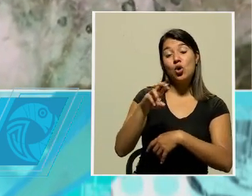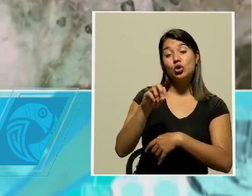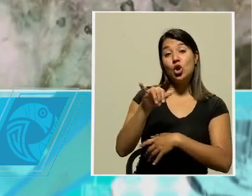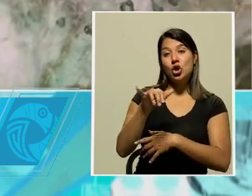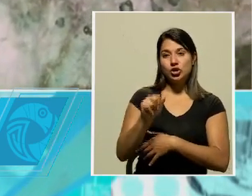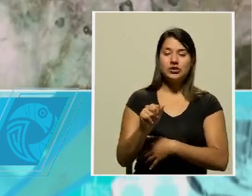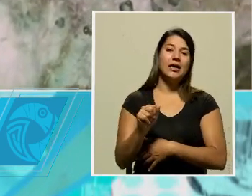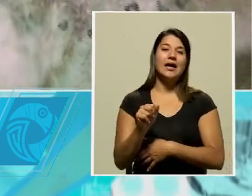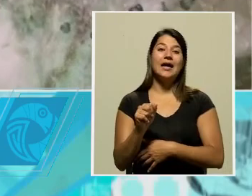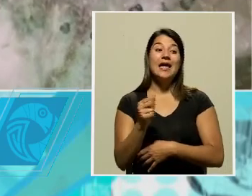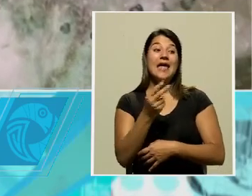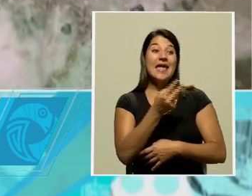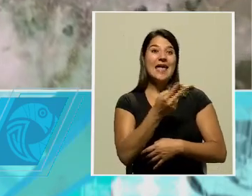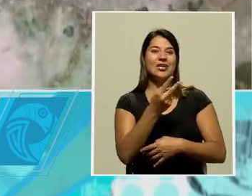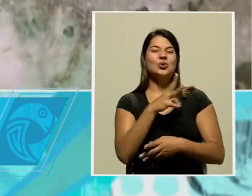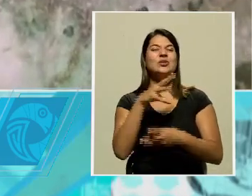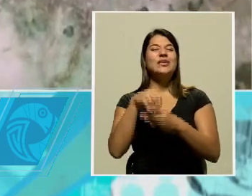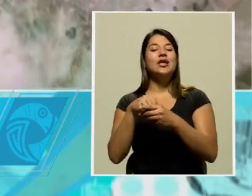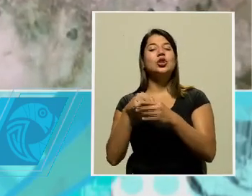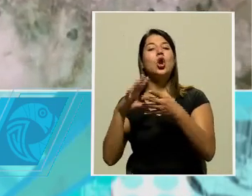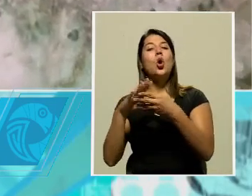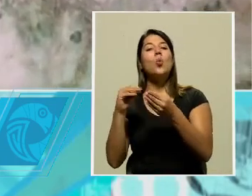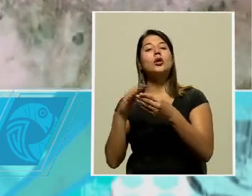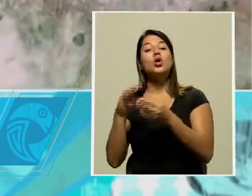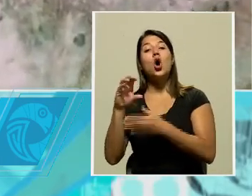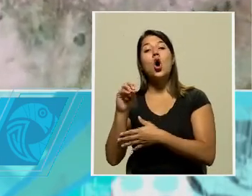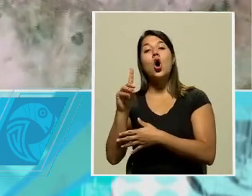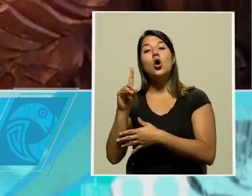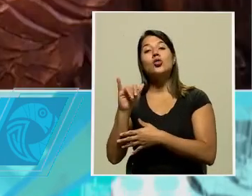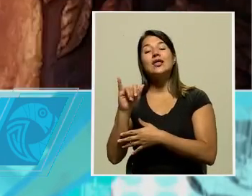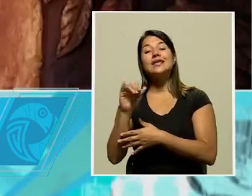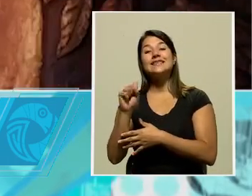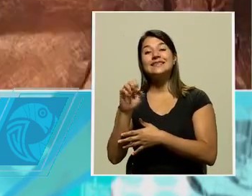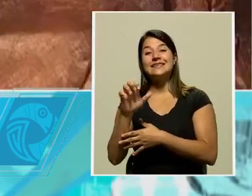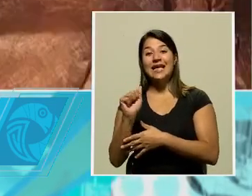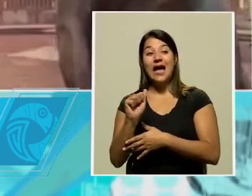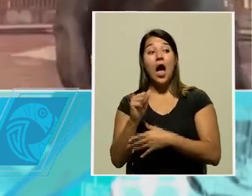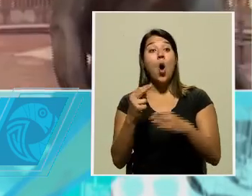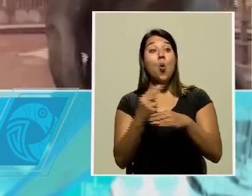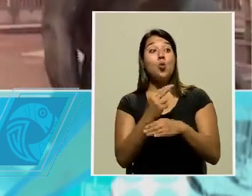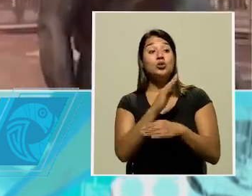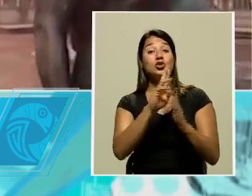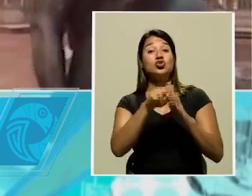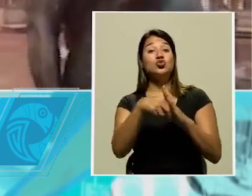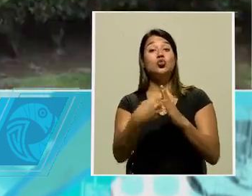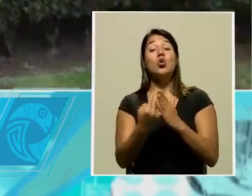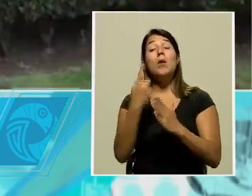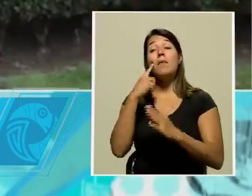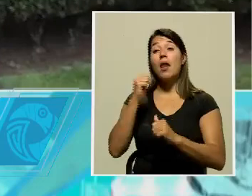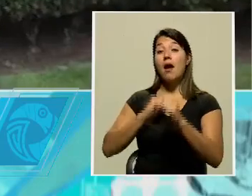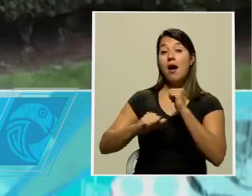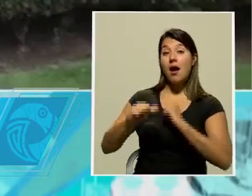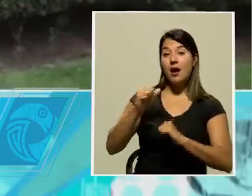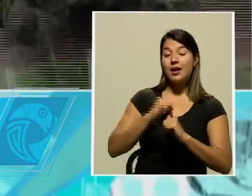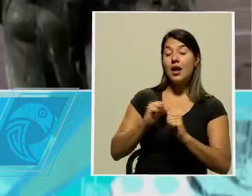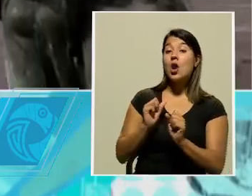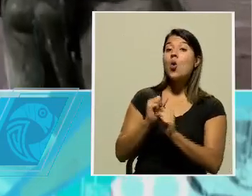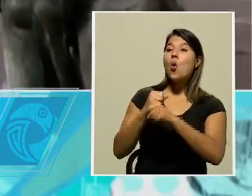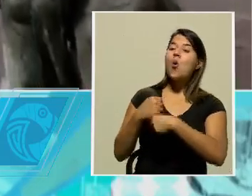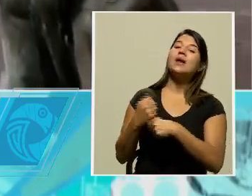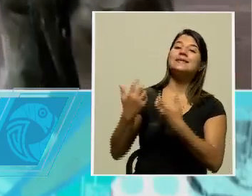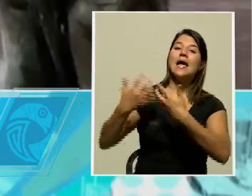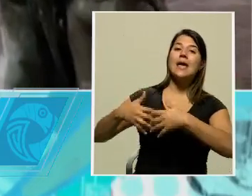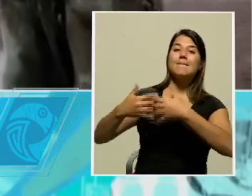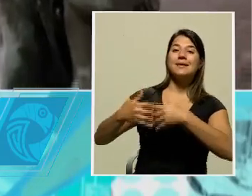que pertenecen a Odisea y a La Guiada y es llevada a cabo por parte de la compañía Juan Cuentacuentos